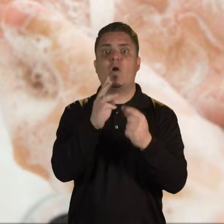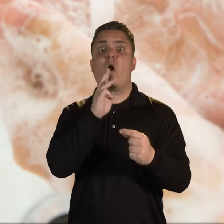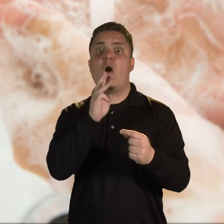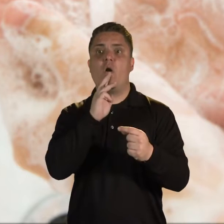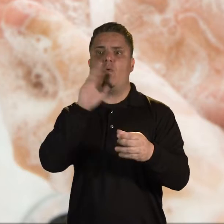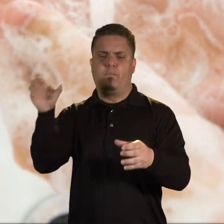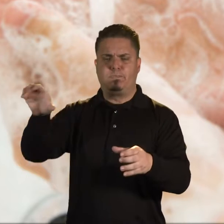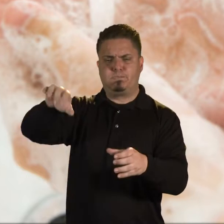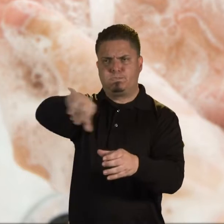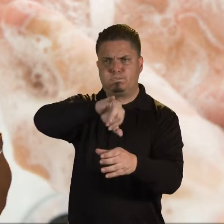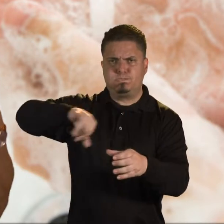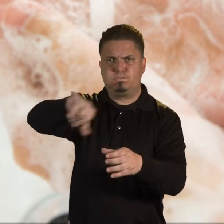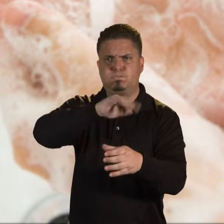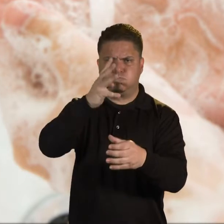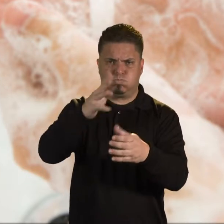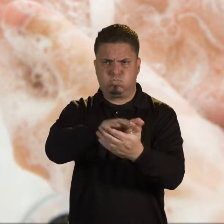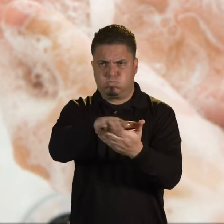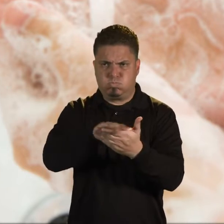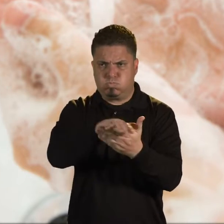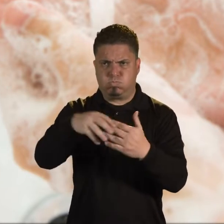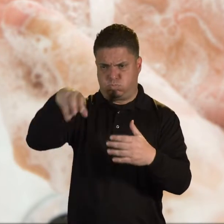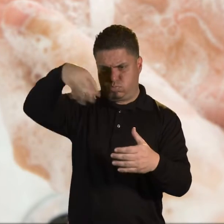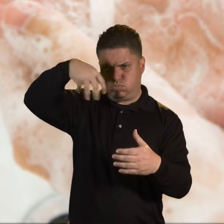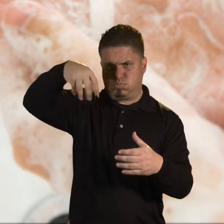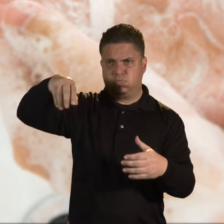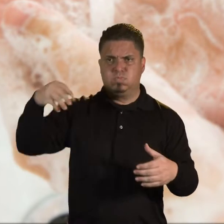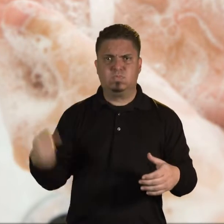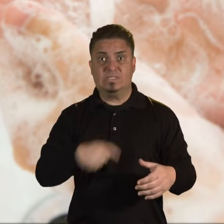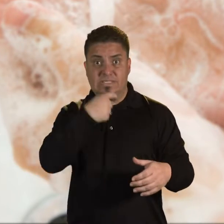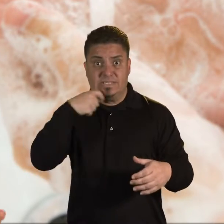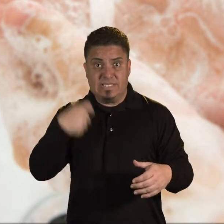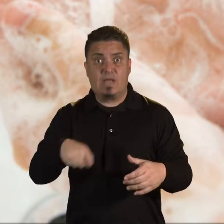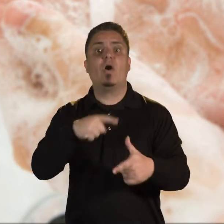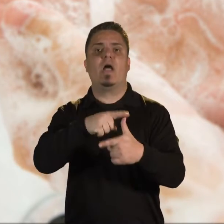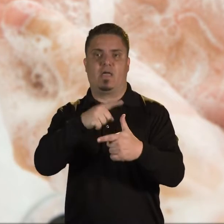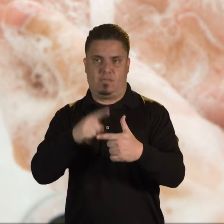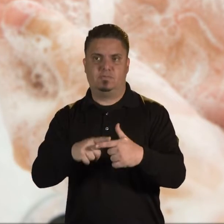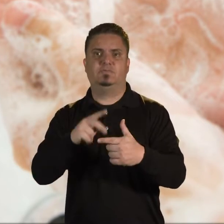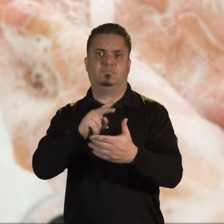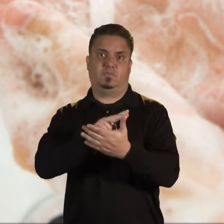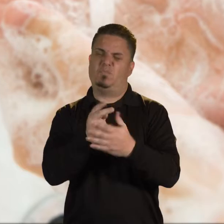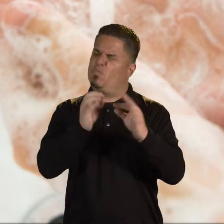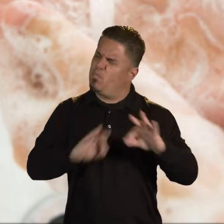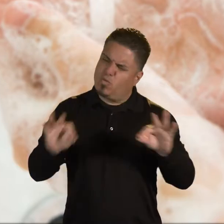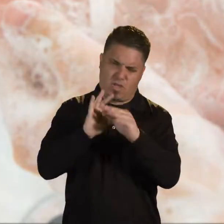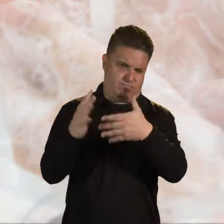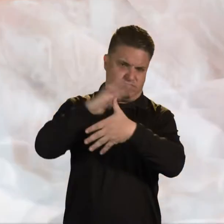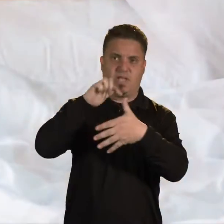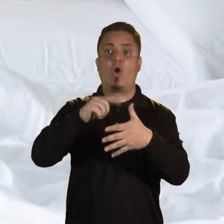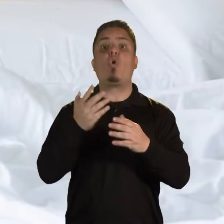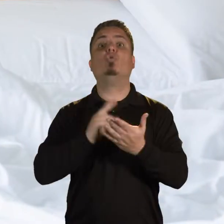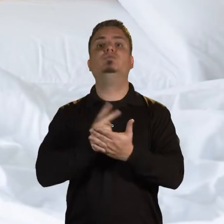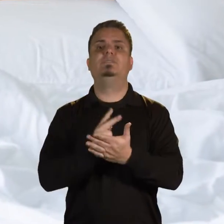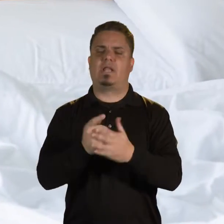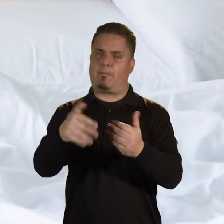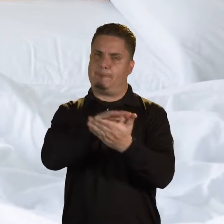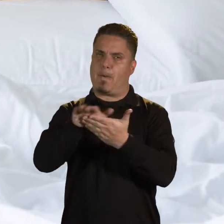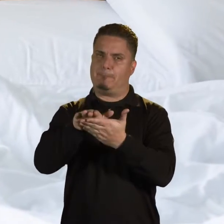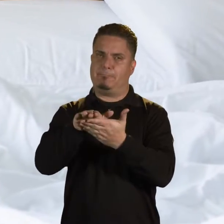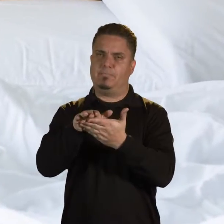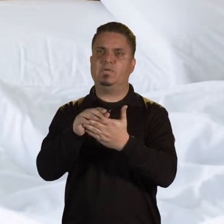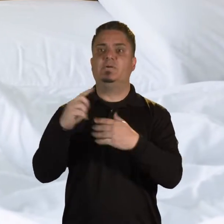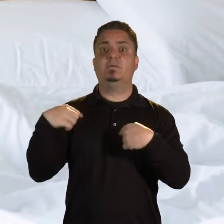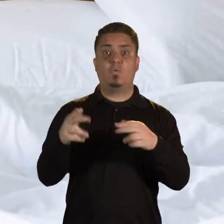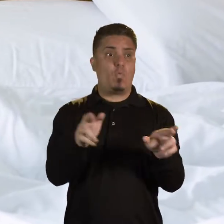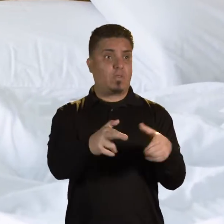pendientes de que nuestra cocina esté siempre limpia. Las áreas de dormitorio, mantener siempre sus sábanas.